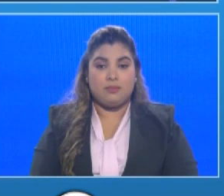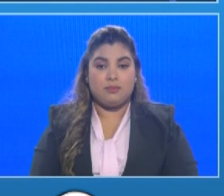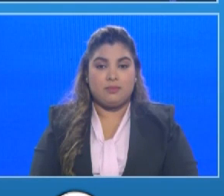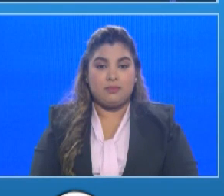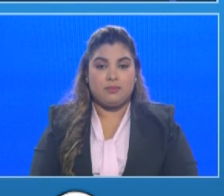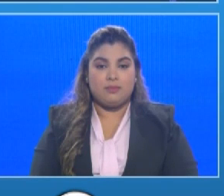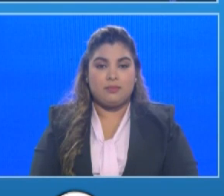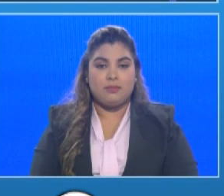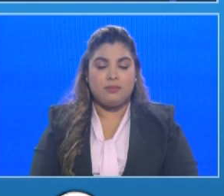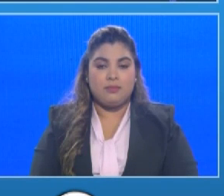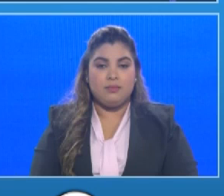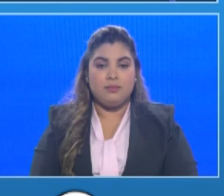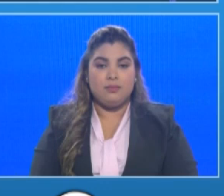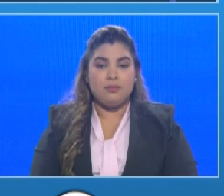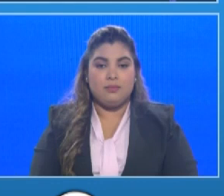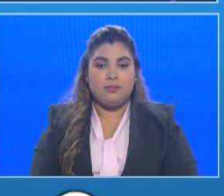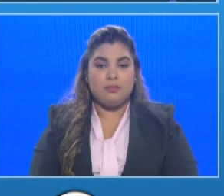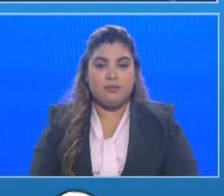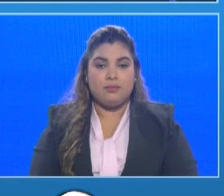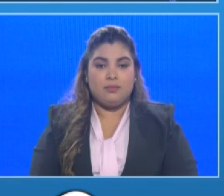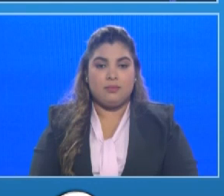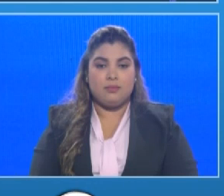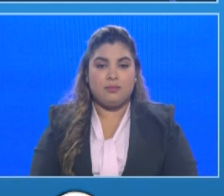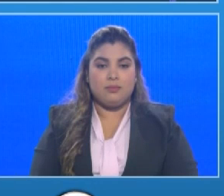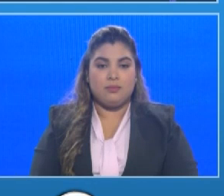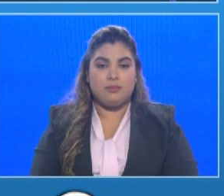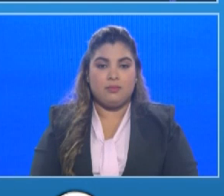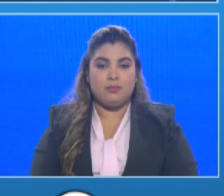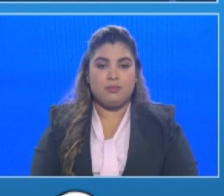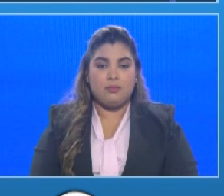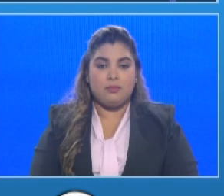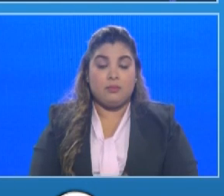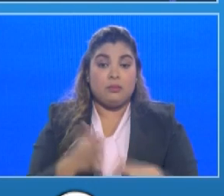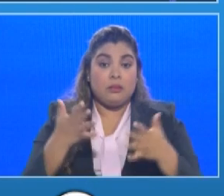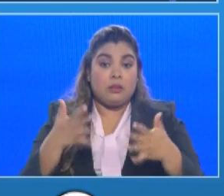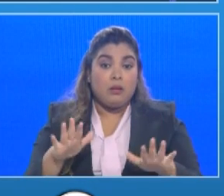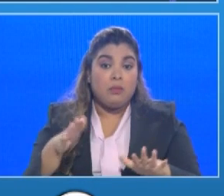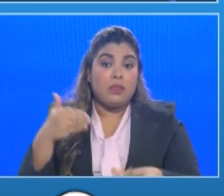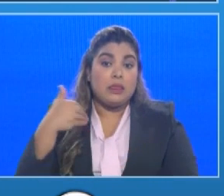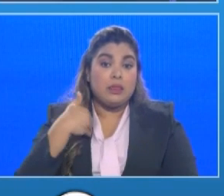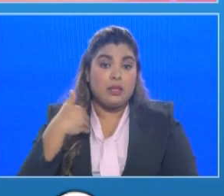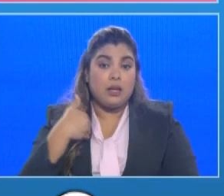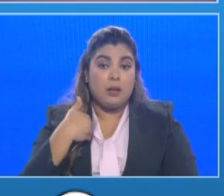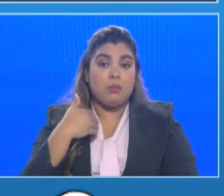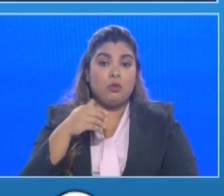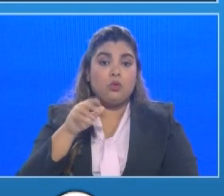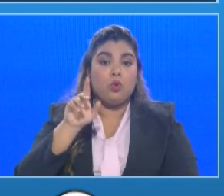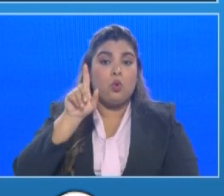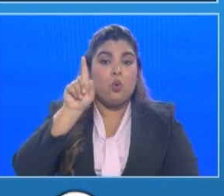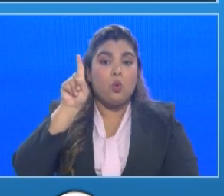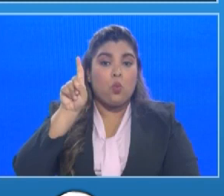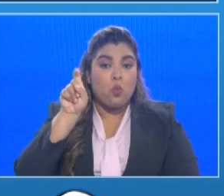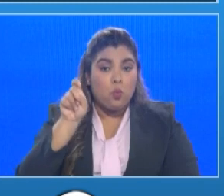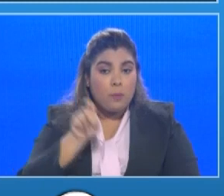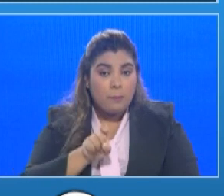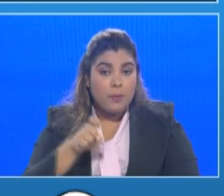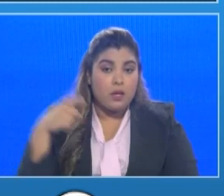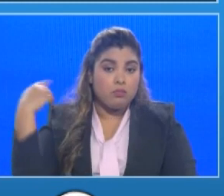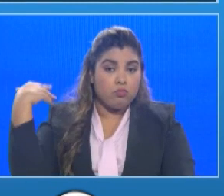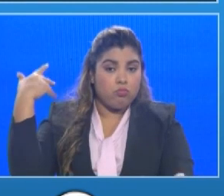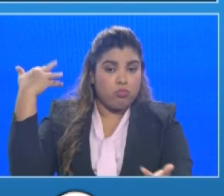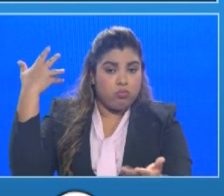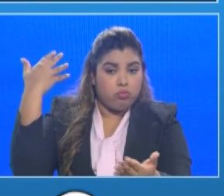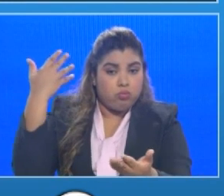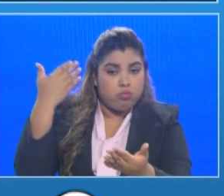Buenas tardes Gisela Buenas tardes a un mes de haber Buenas tardes a un mes de haberse